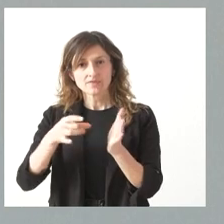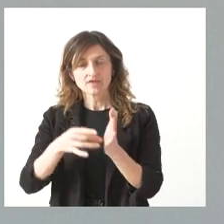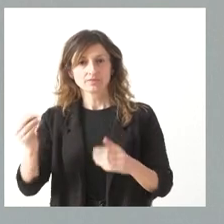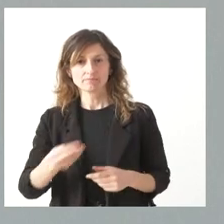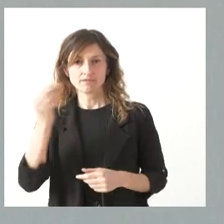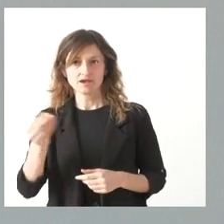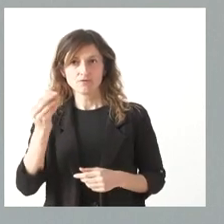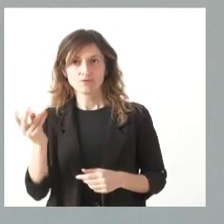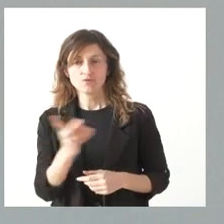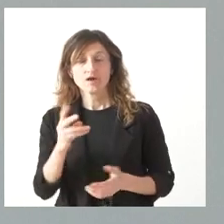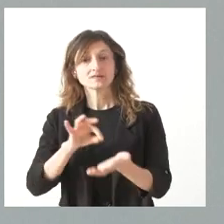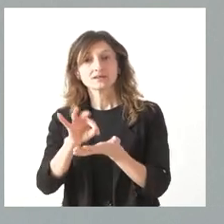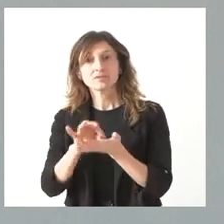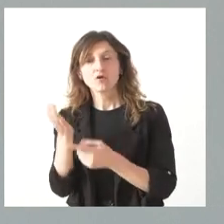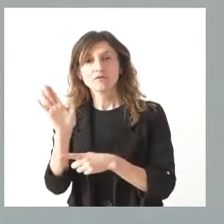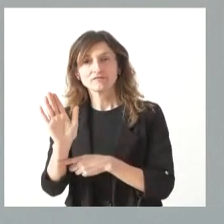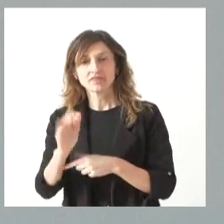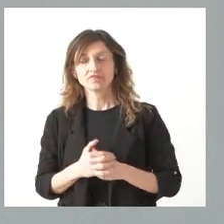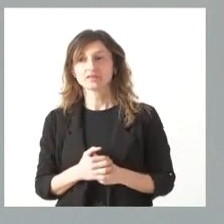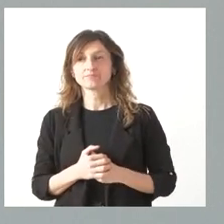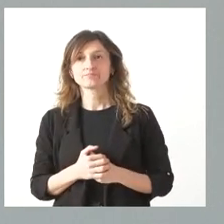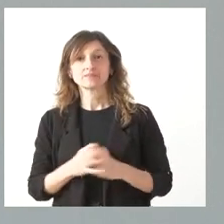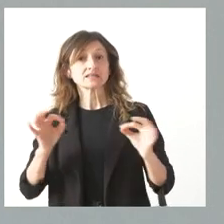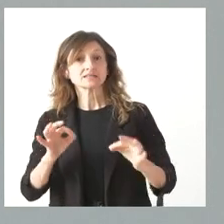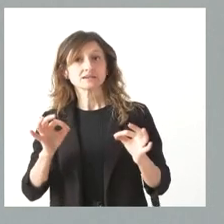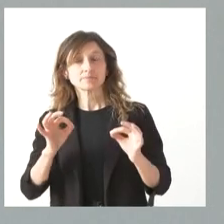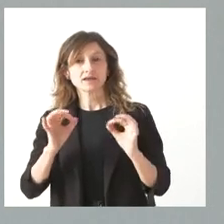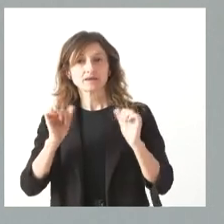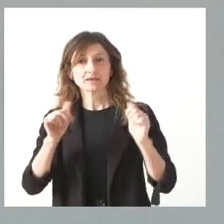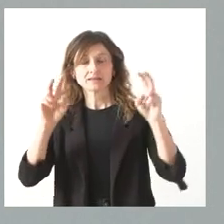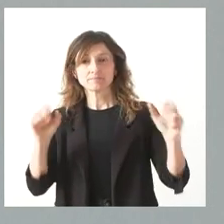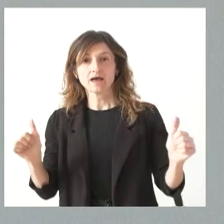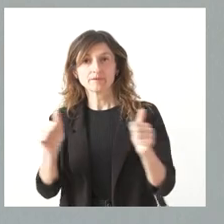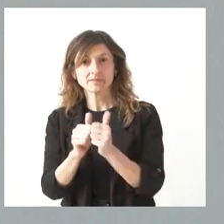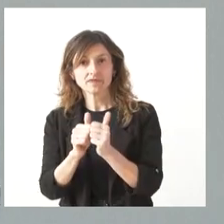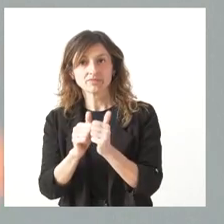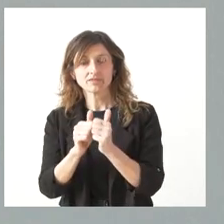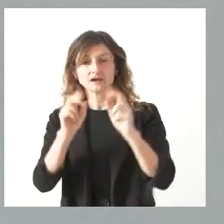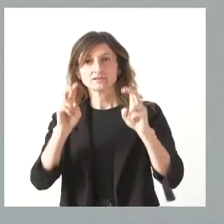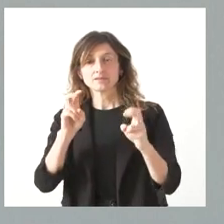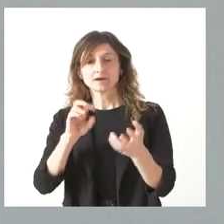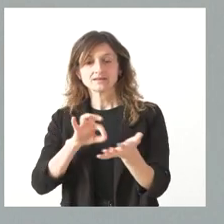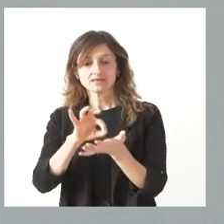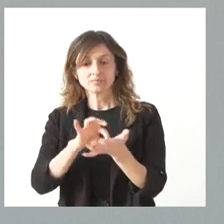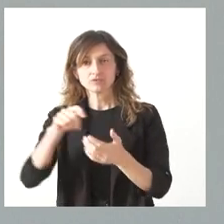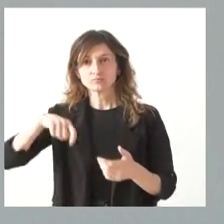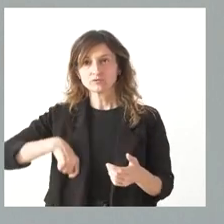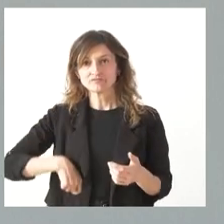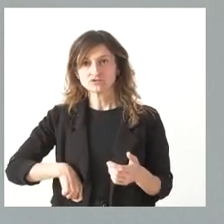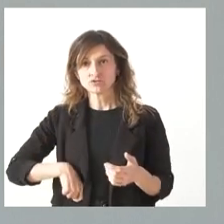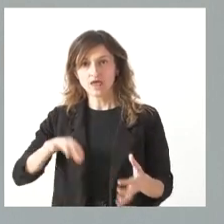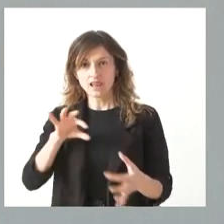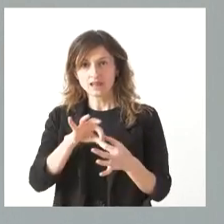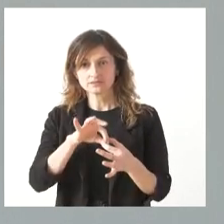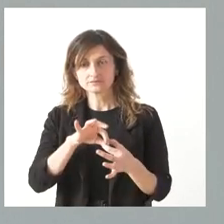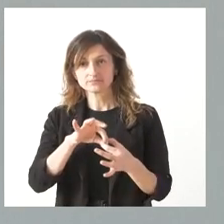calidad del servicio que ofrecemos. Siempre hemos preferido, en el ámbito de la dependencia, actuar por la vía de los servicios profesionales antes que